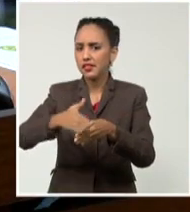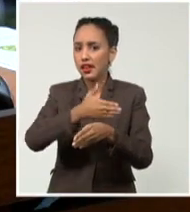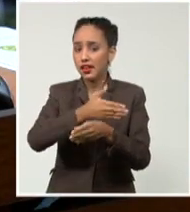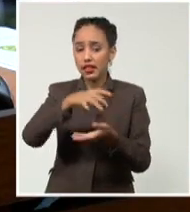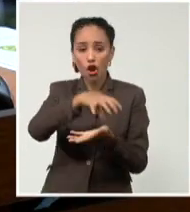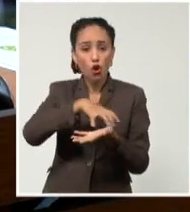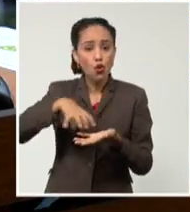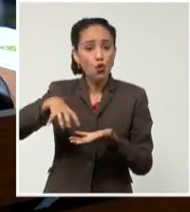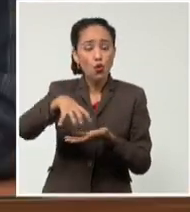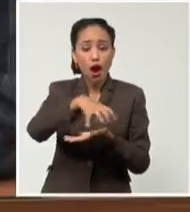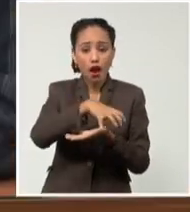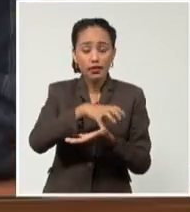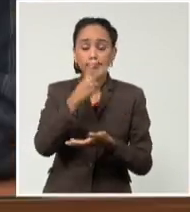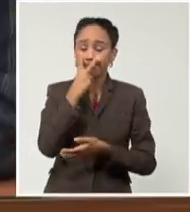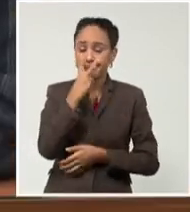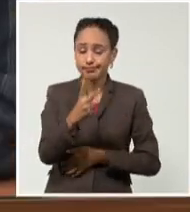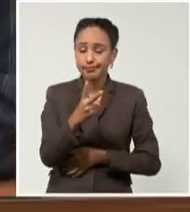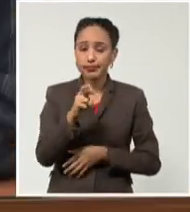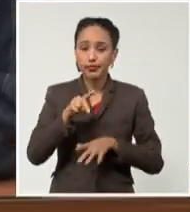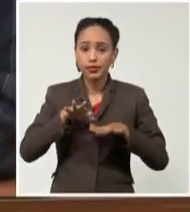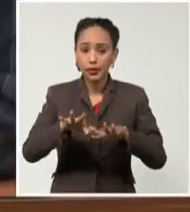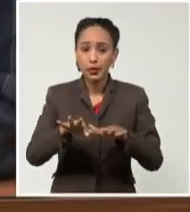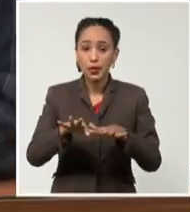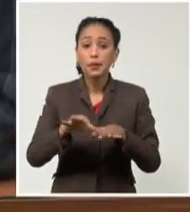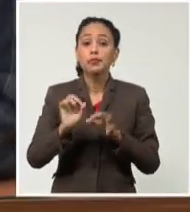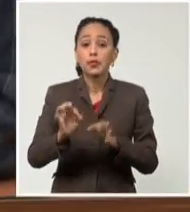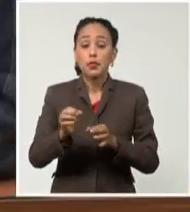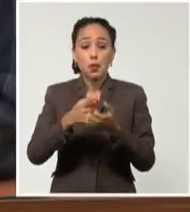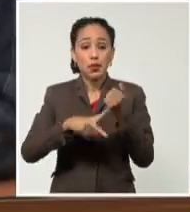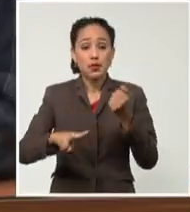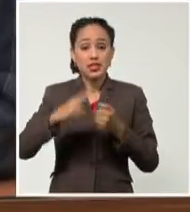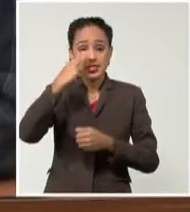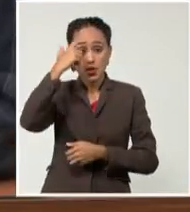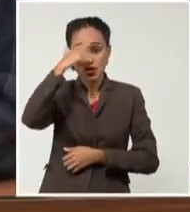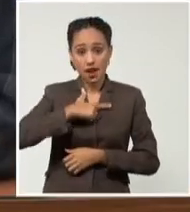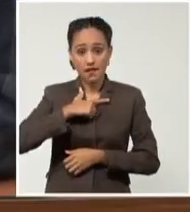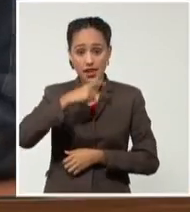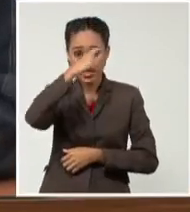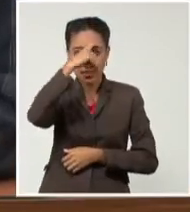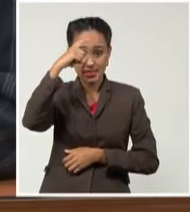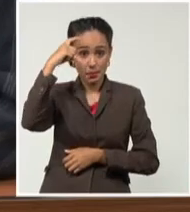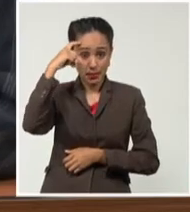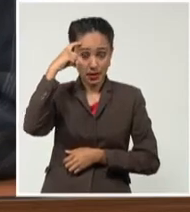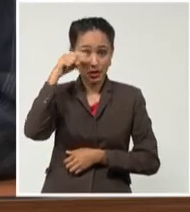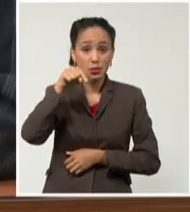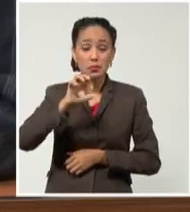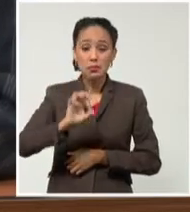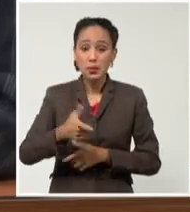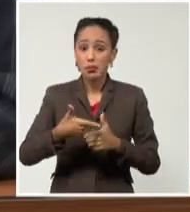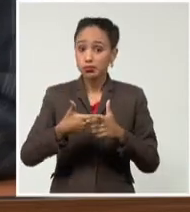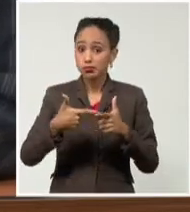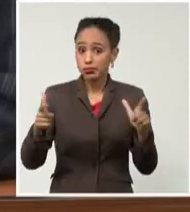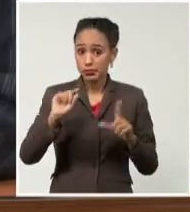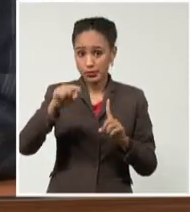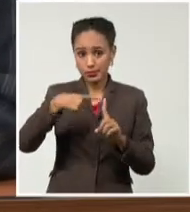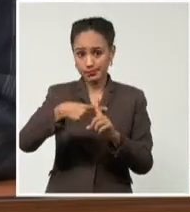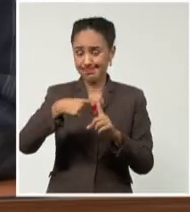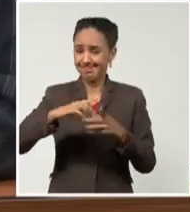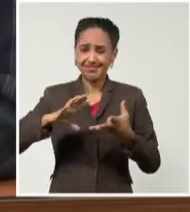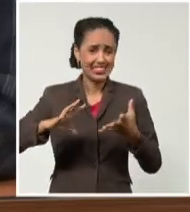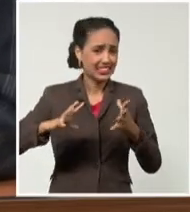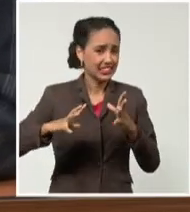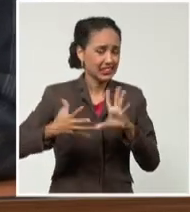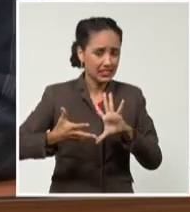La provincia de Ciudad Ávila y Santiespíritu están en una etapa más avanzada y la situación un poco más compleja